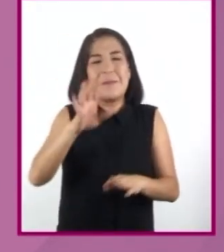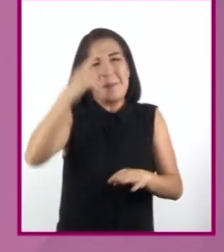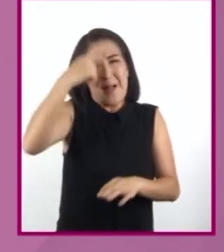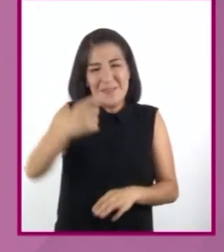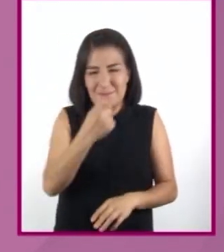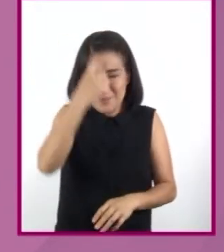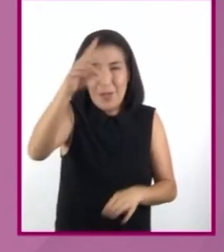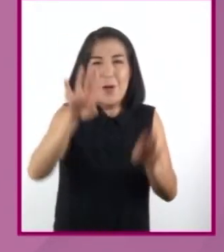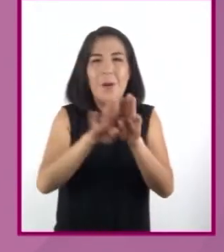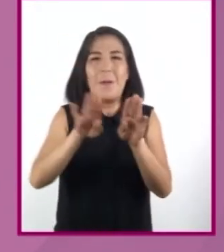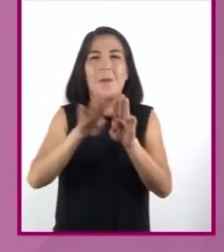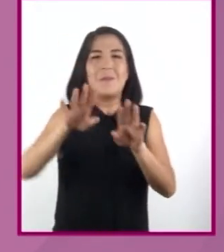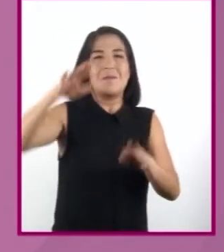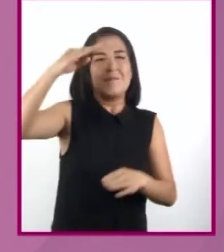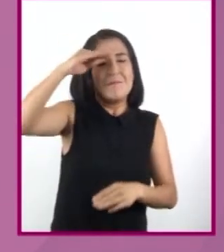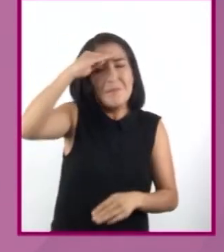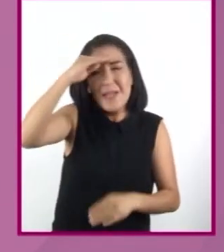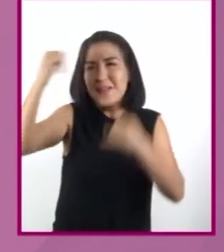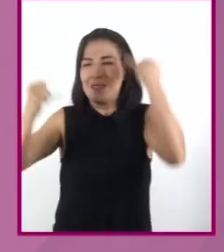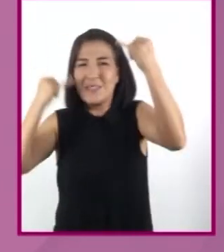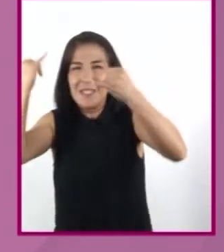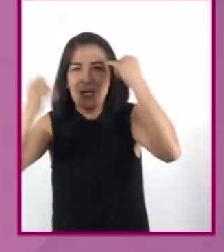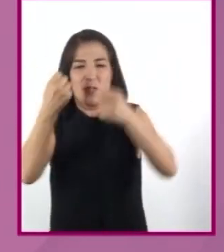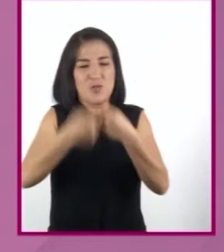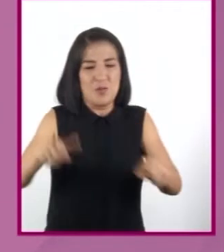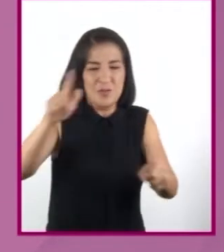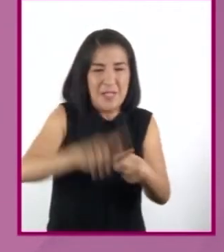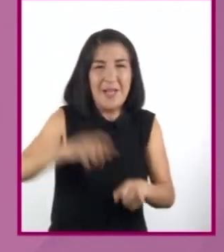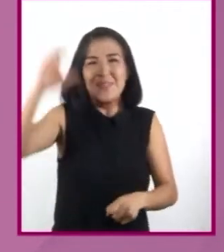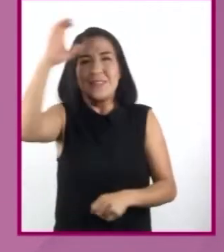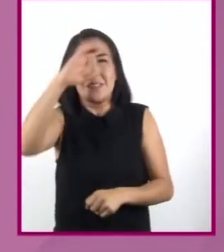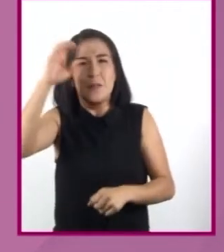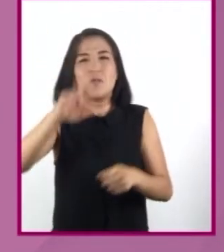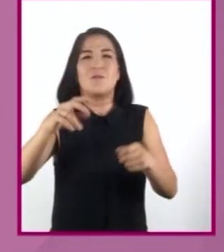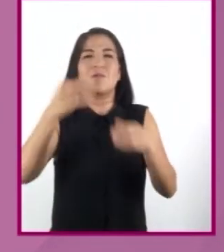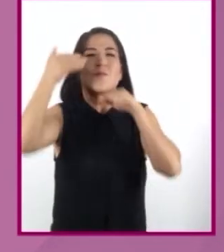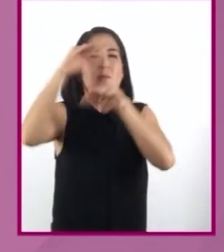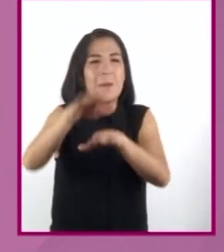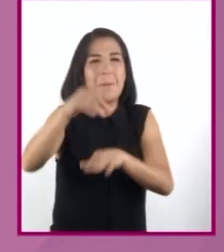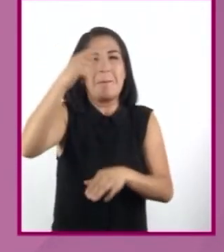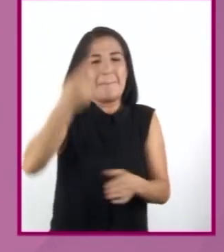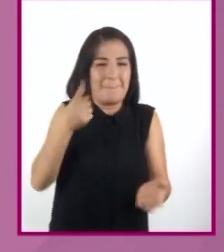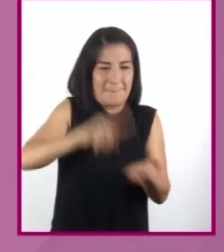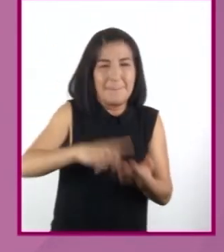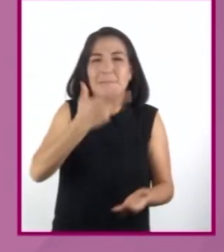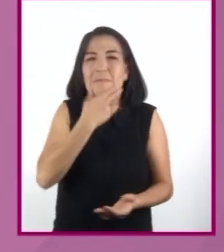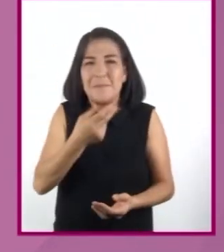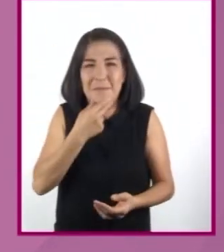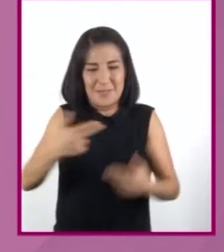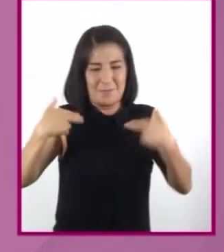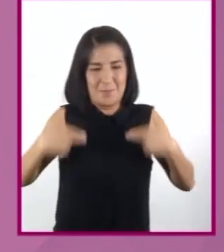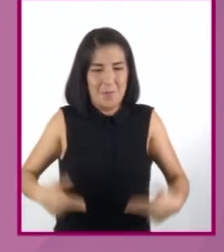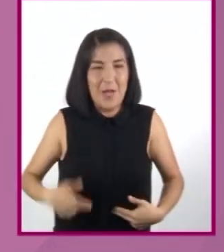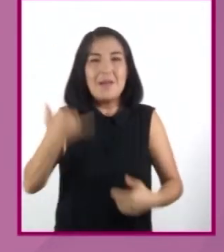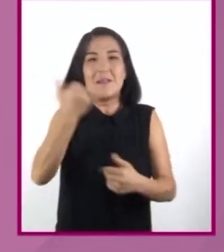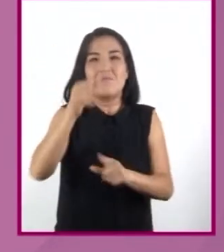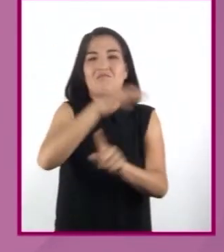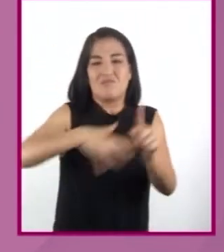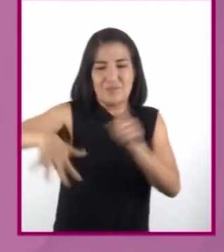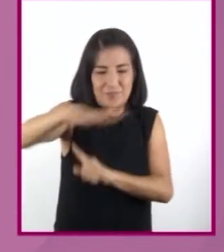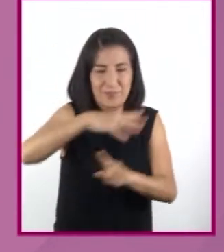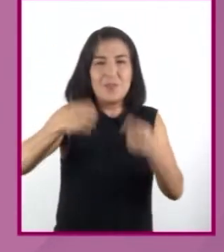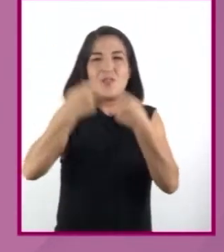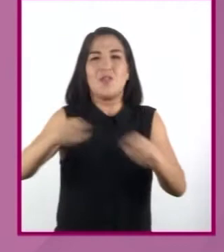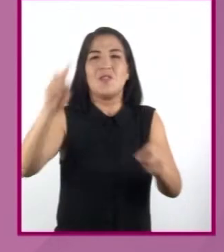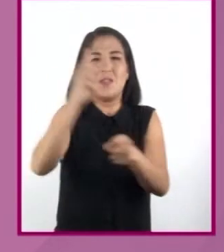debates filosóficos, sociales o científicos sobre la naturaleza del hombre y de la sociedad, de generar dudas